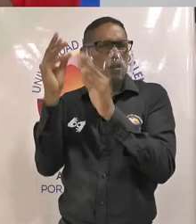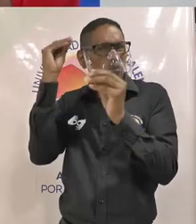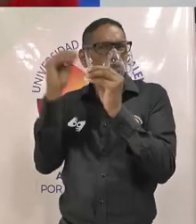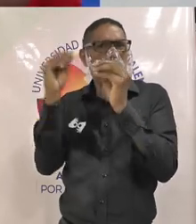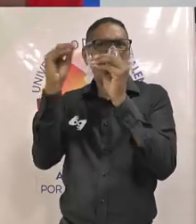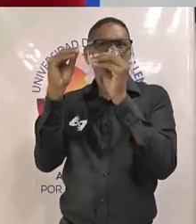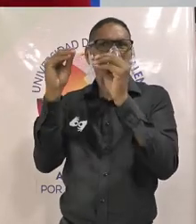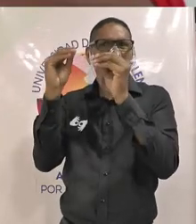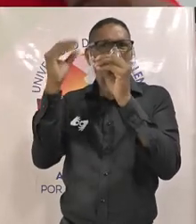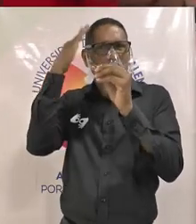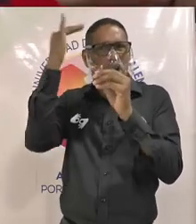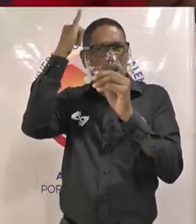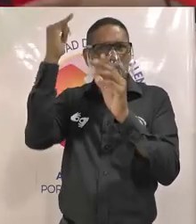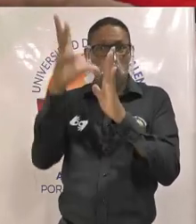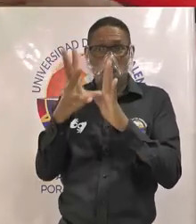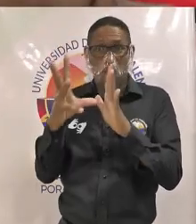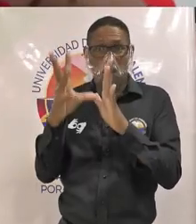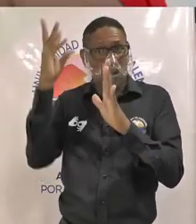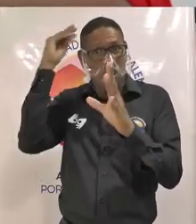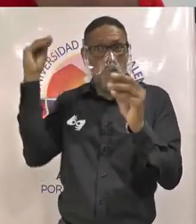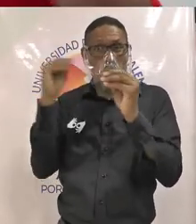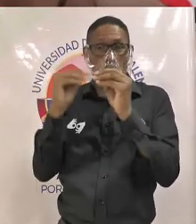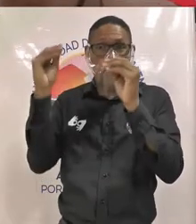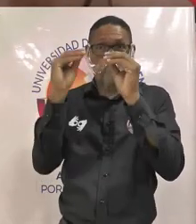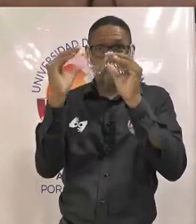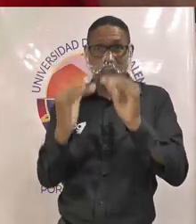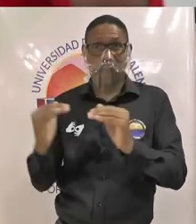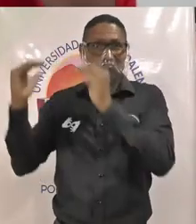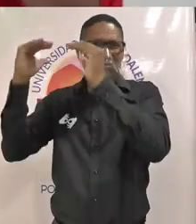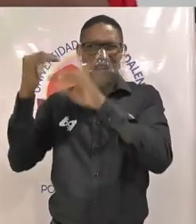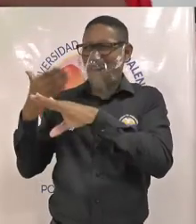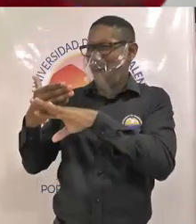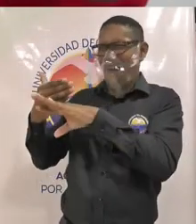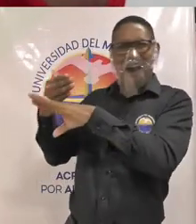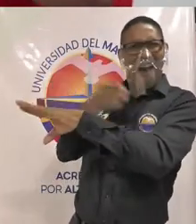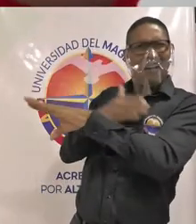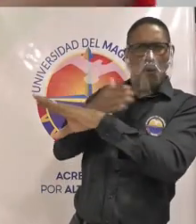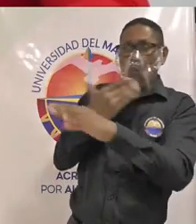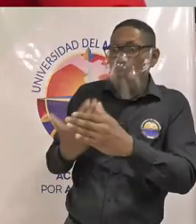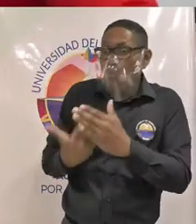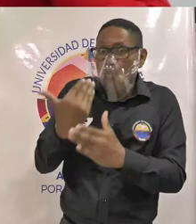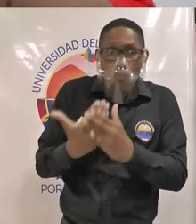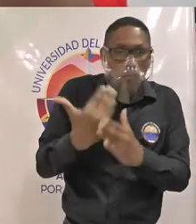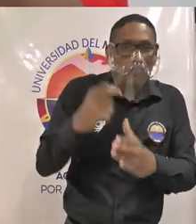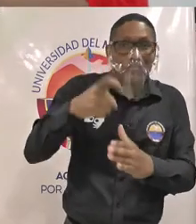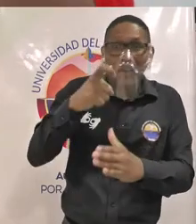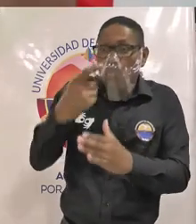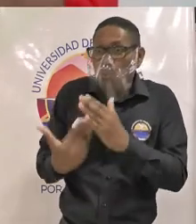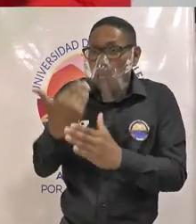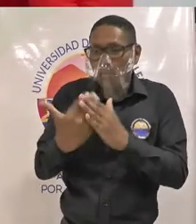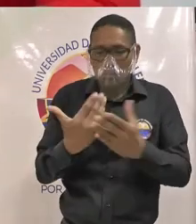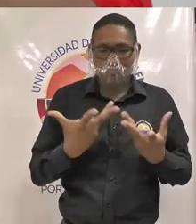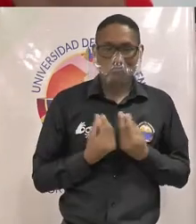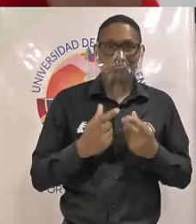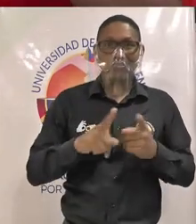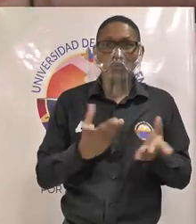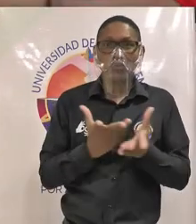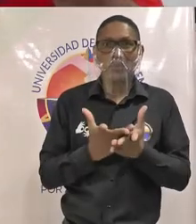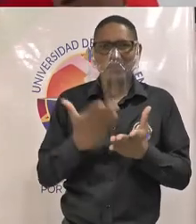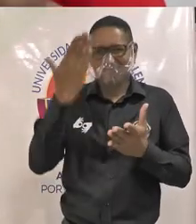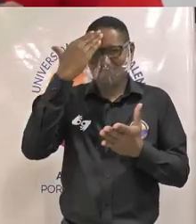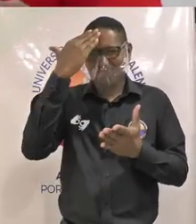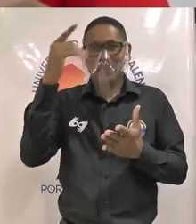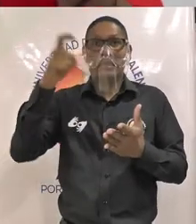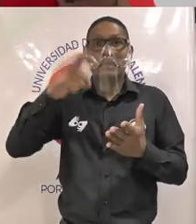títulos y capítulos del reglamento estudiantil antiguo para que tengamos el cuerpo estudiantil el estamento